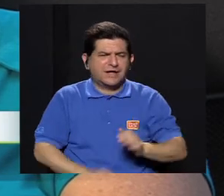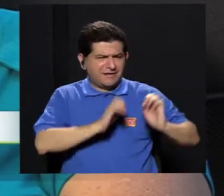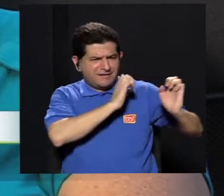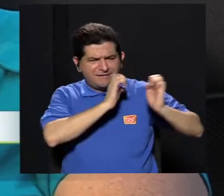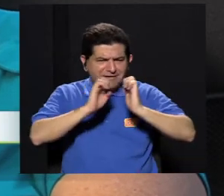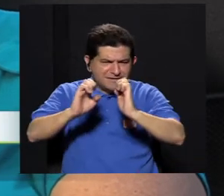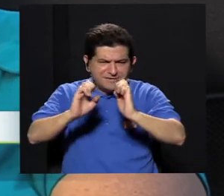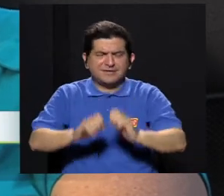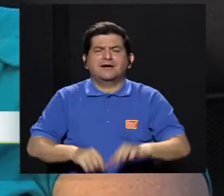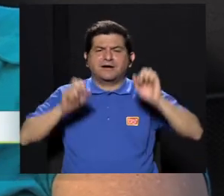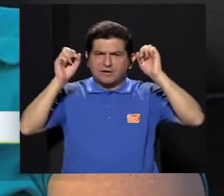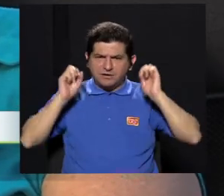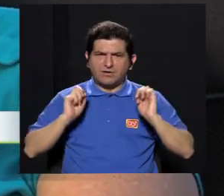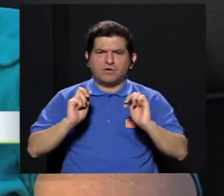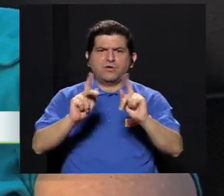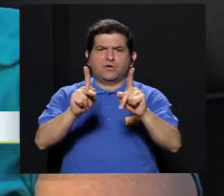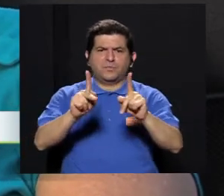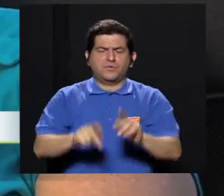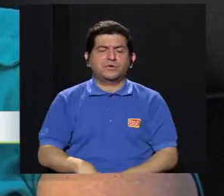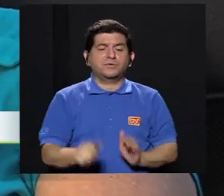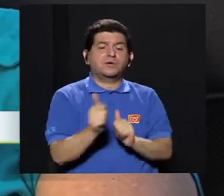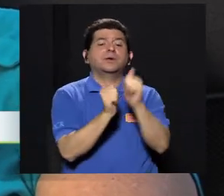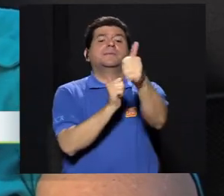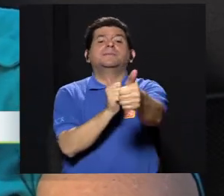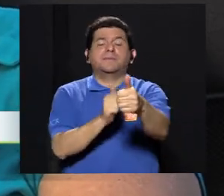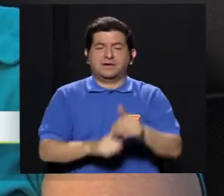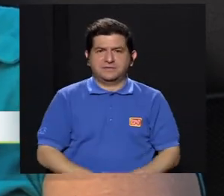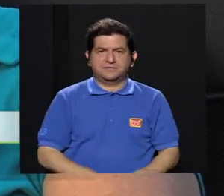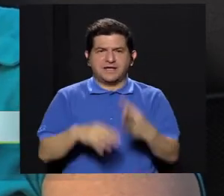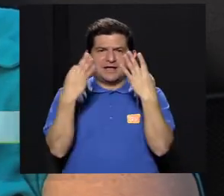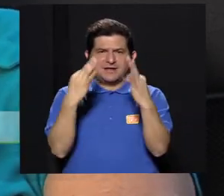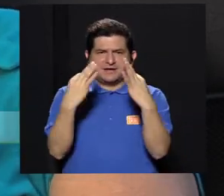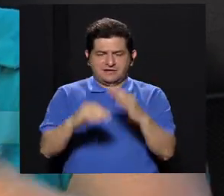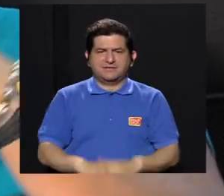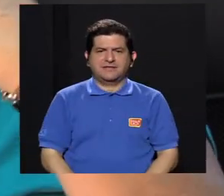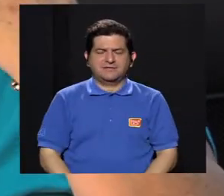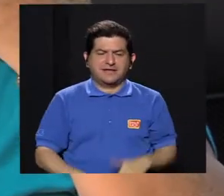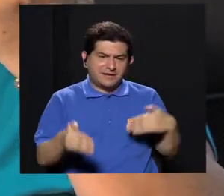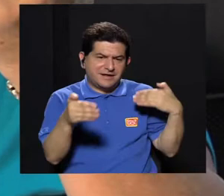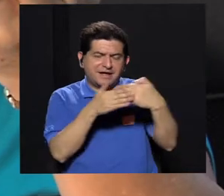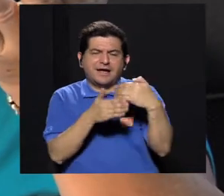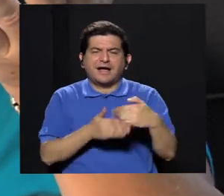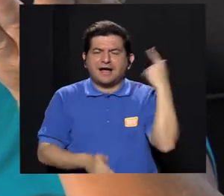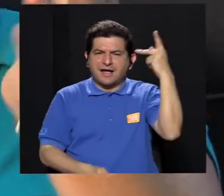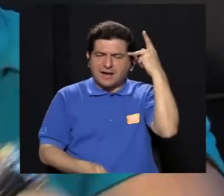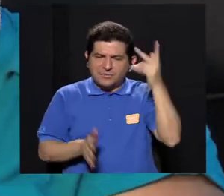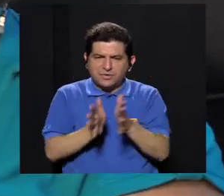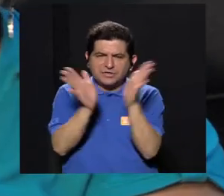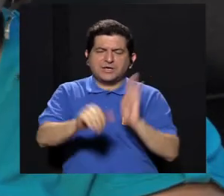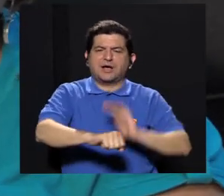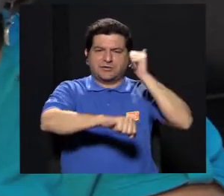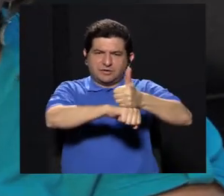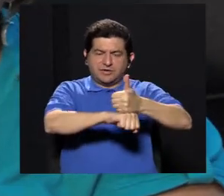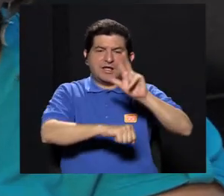nosotros podamos desarrollar conocimientos y estrategias que nos permitan trascender e ir hacia la